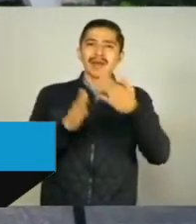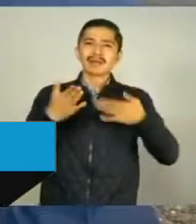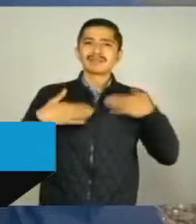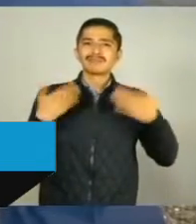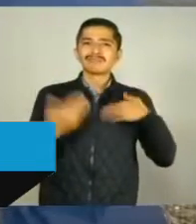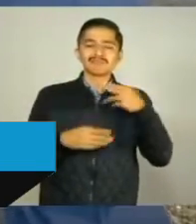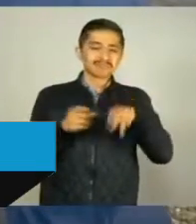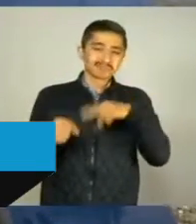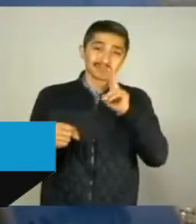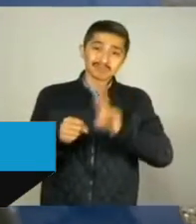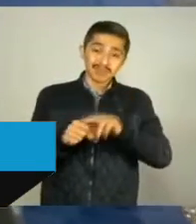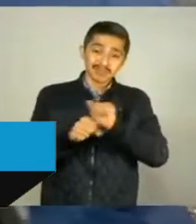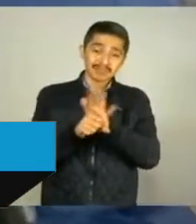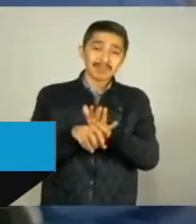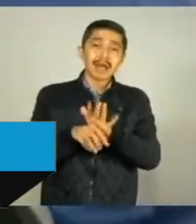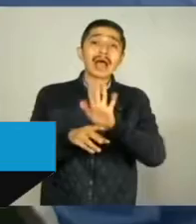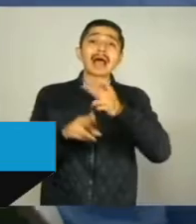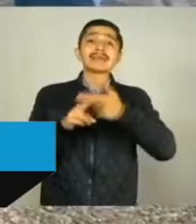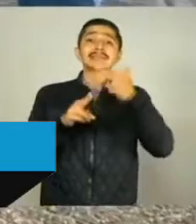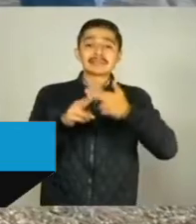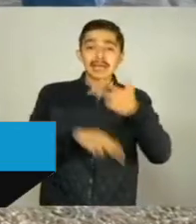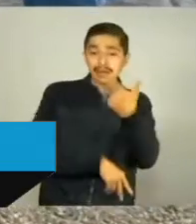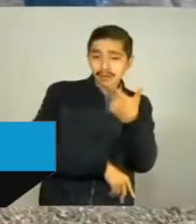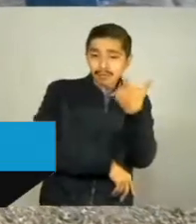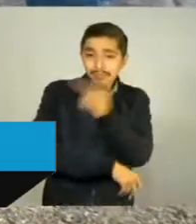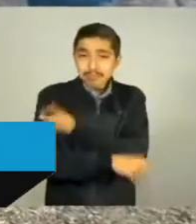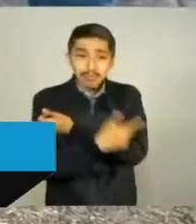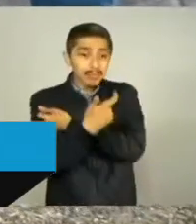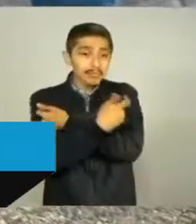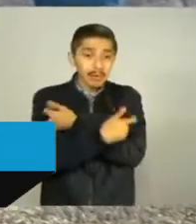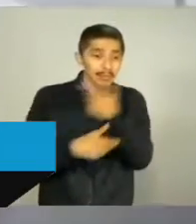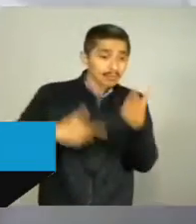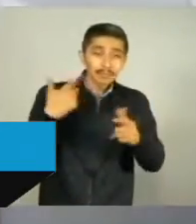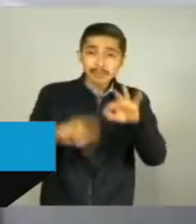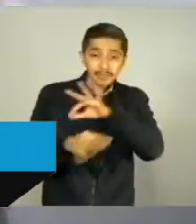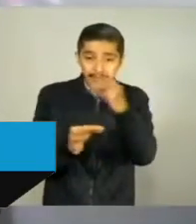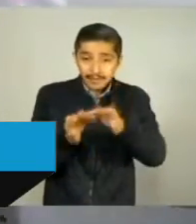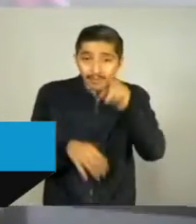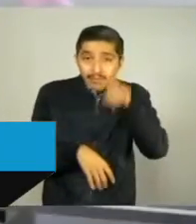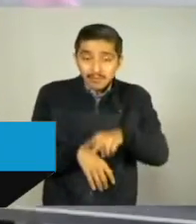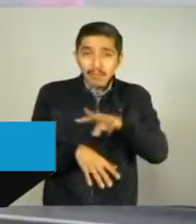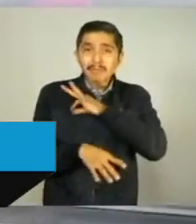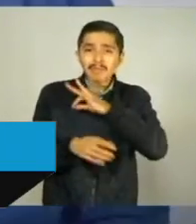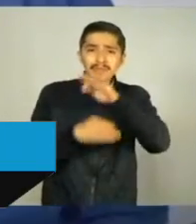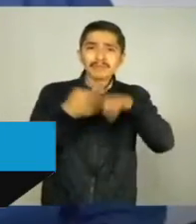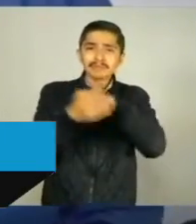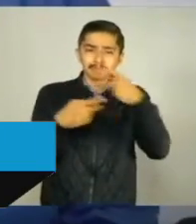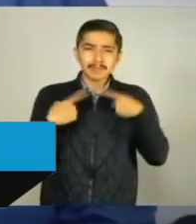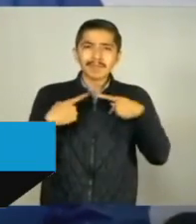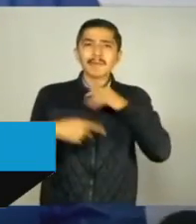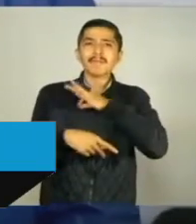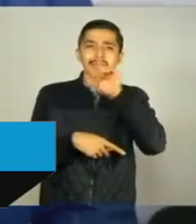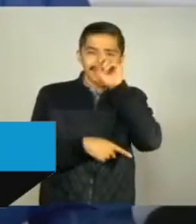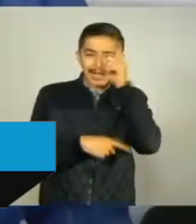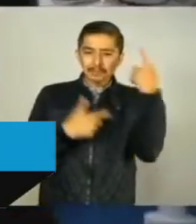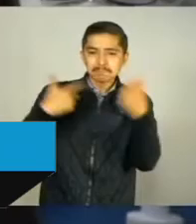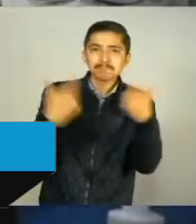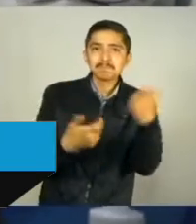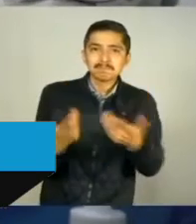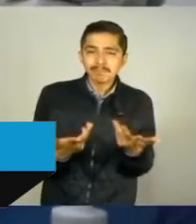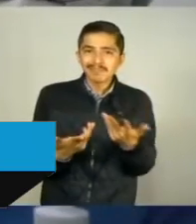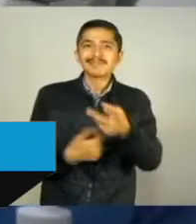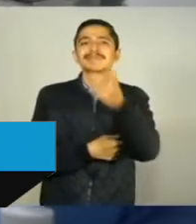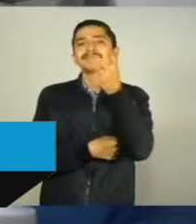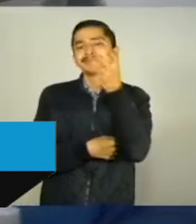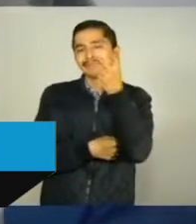laboral y lo social. Y tercero, avanzar para la reapertura de la economía.